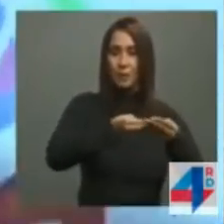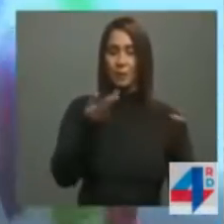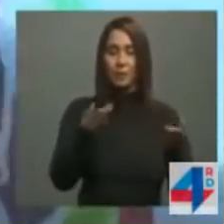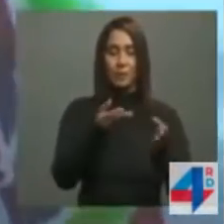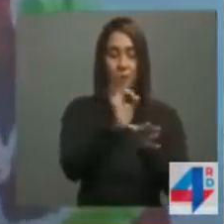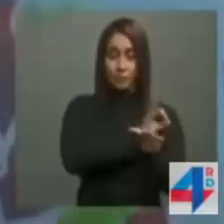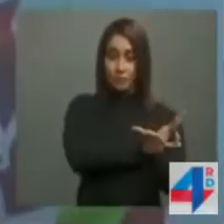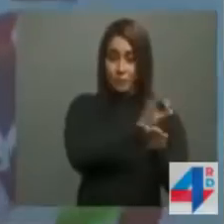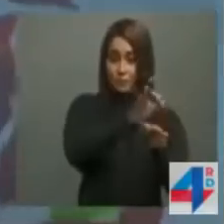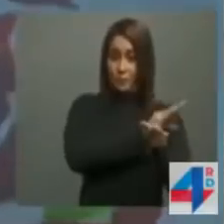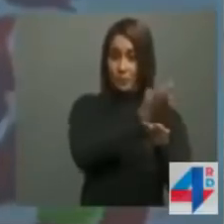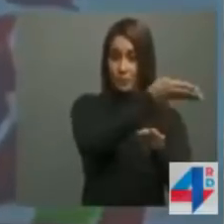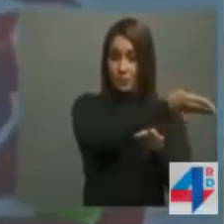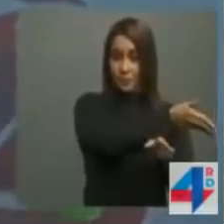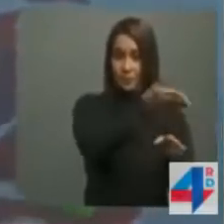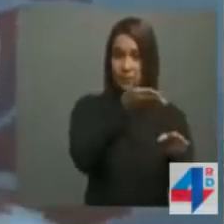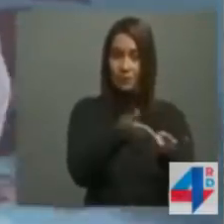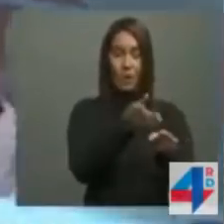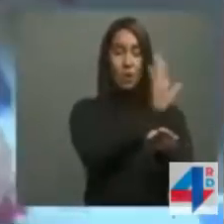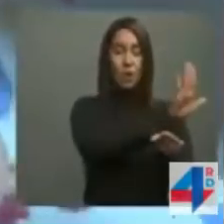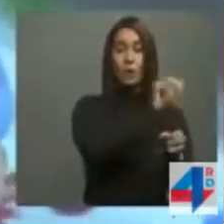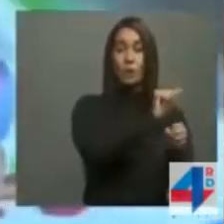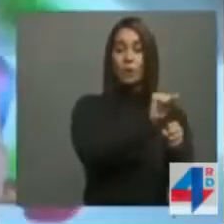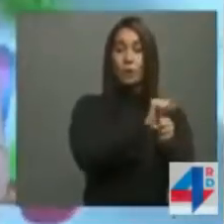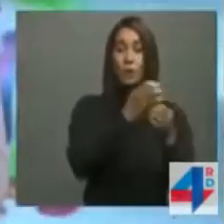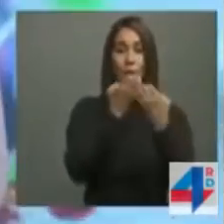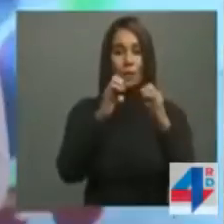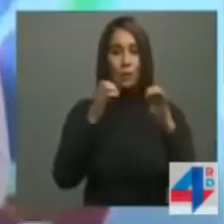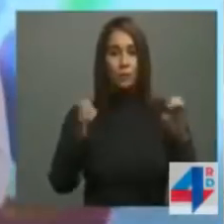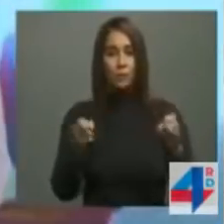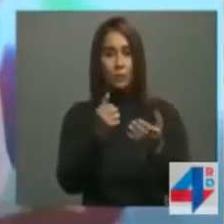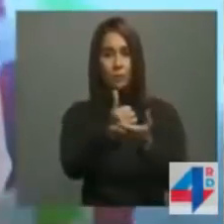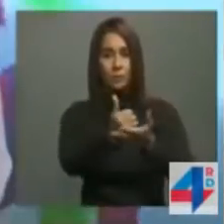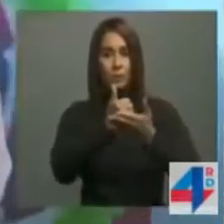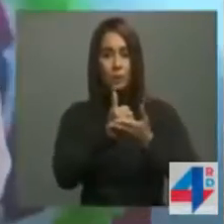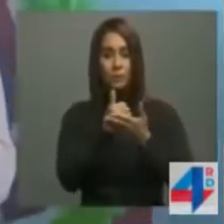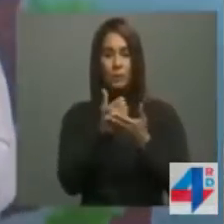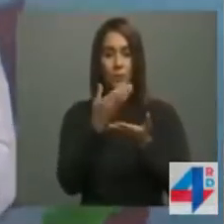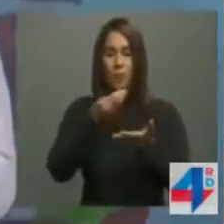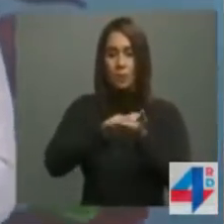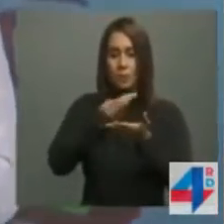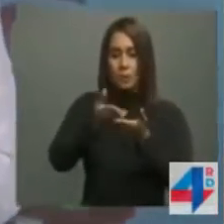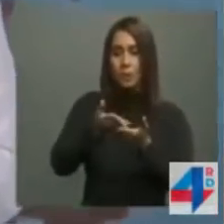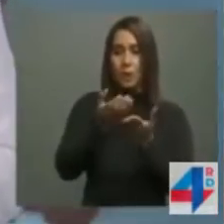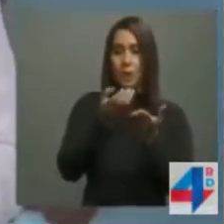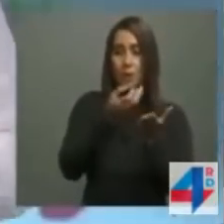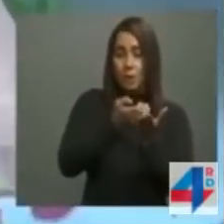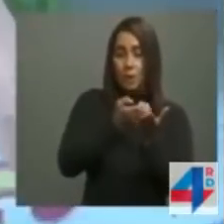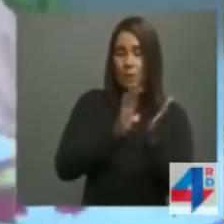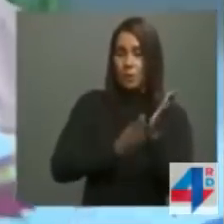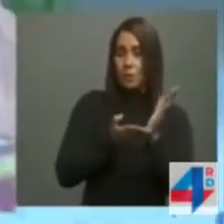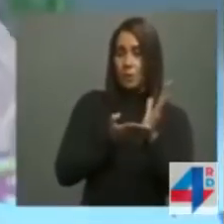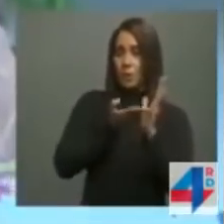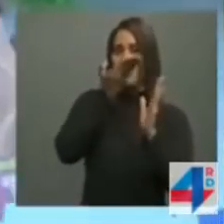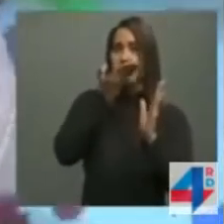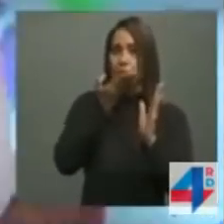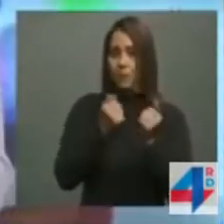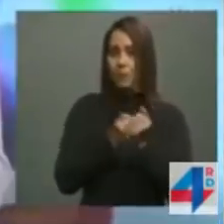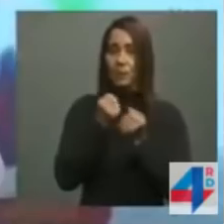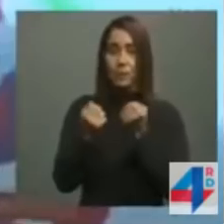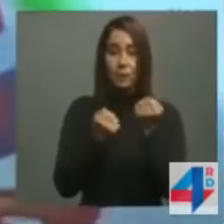pasos fronterizos y que con su trabajo y esfuerzo contribuyen a la dinamización de nuestra economía y aportan